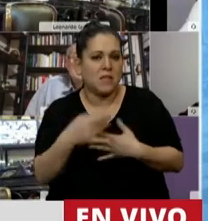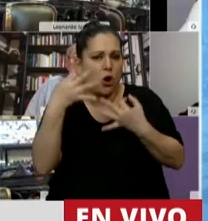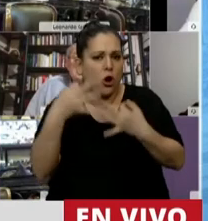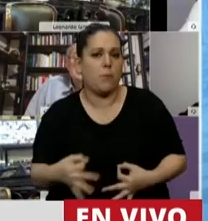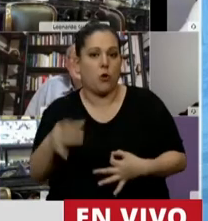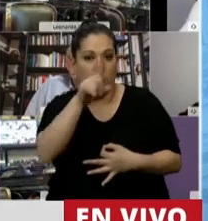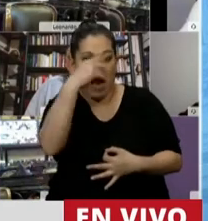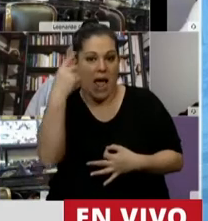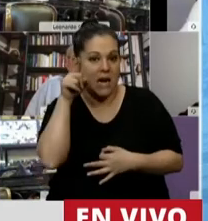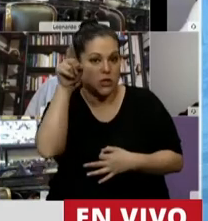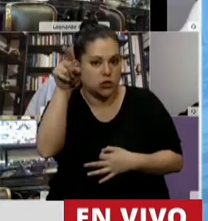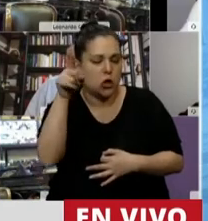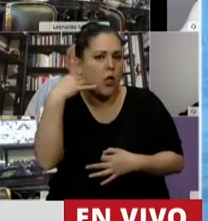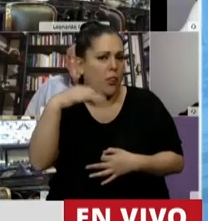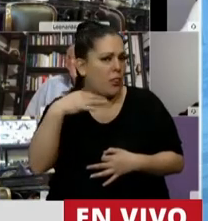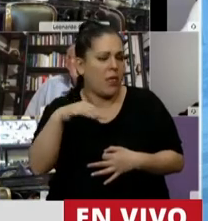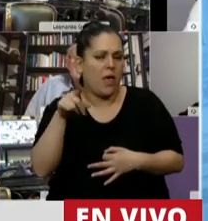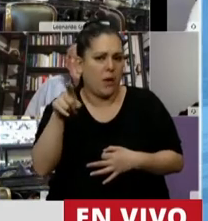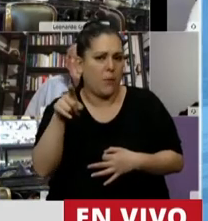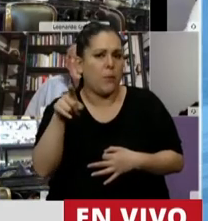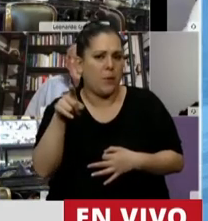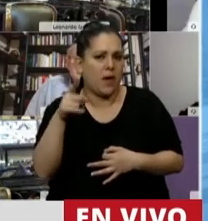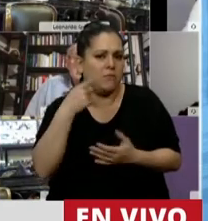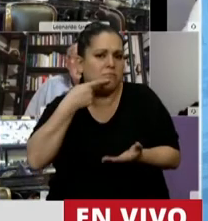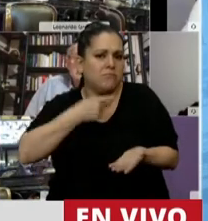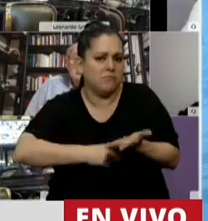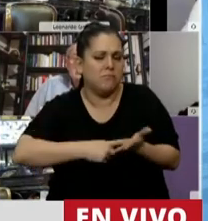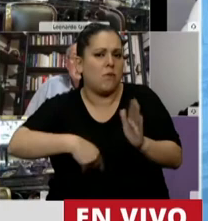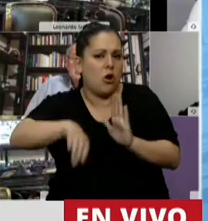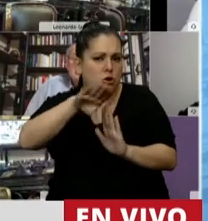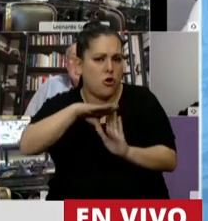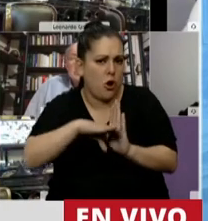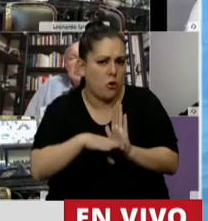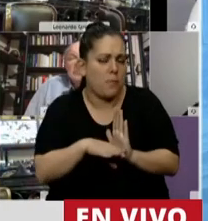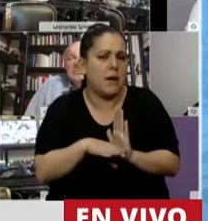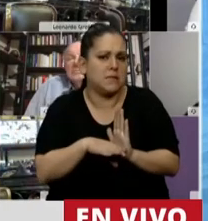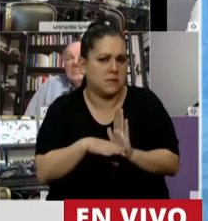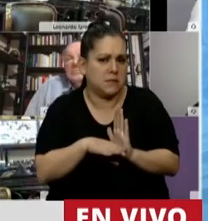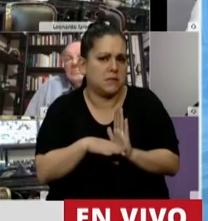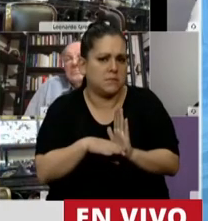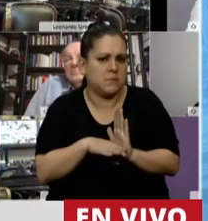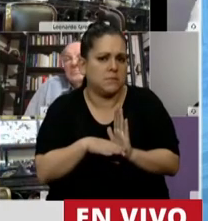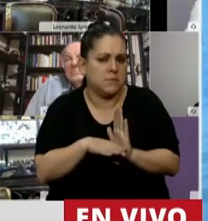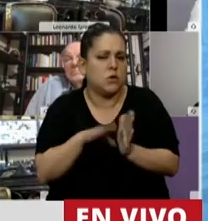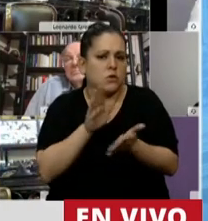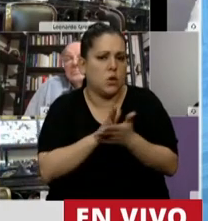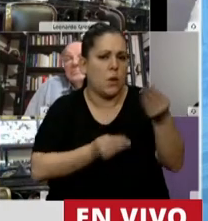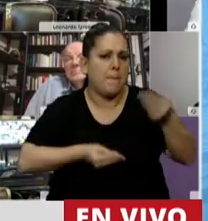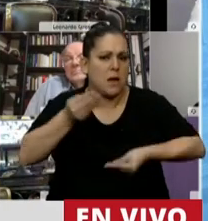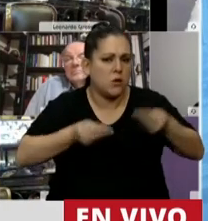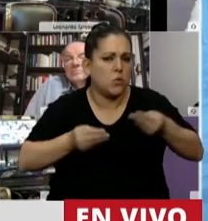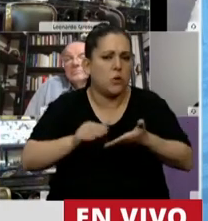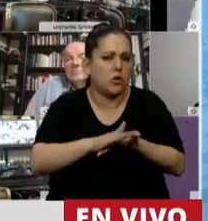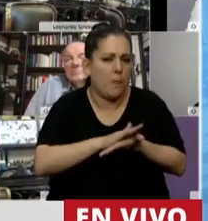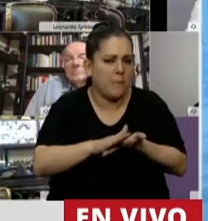Nación todo lo atribuente al dictado de normas de presupuestos mínimos